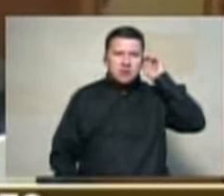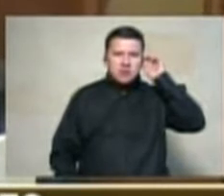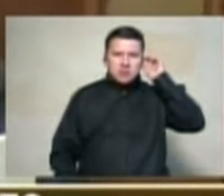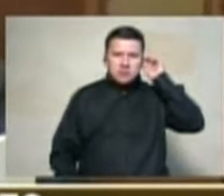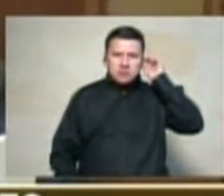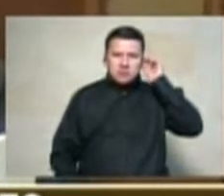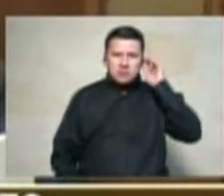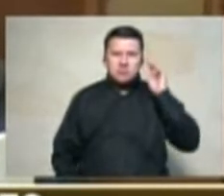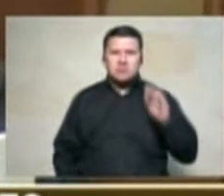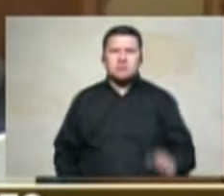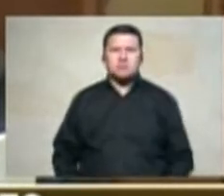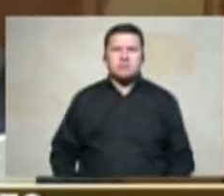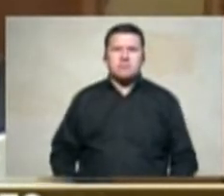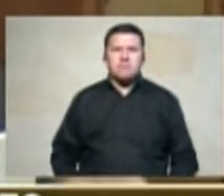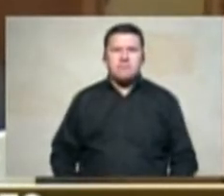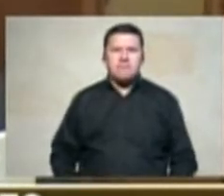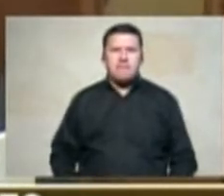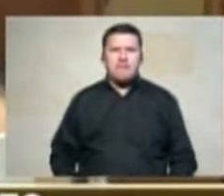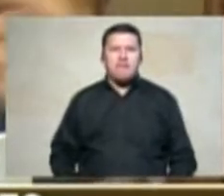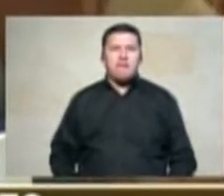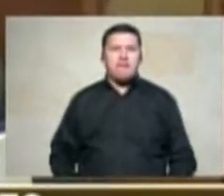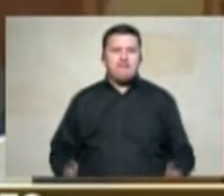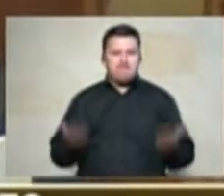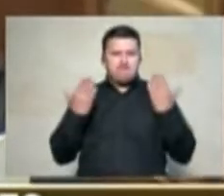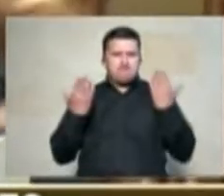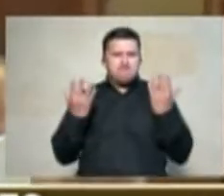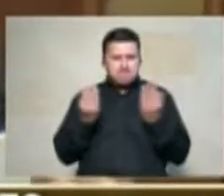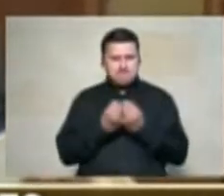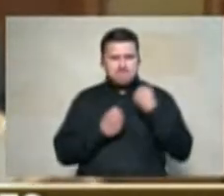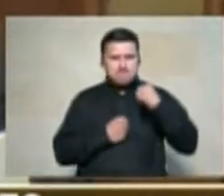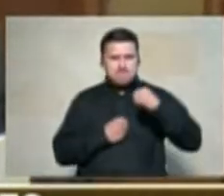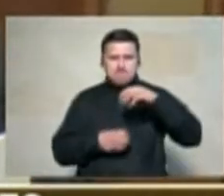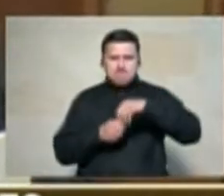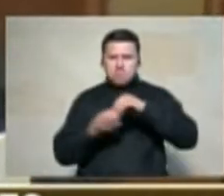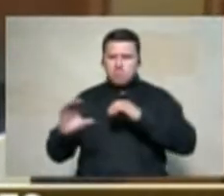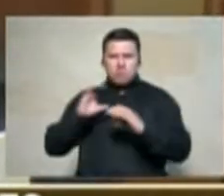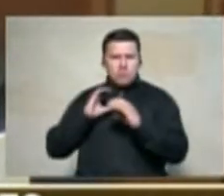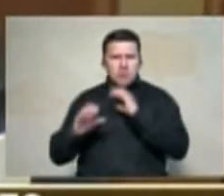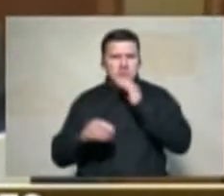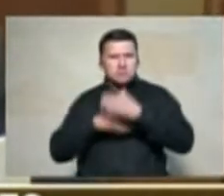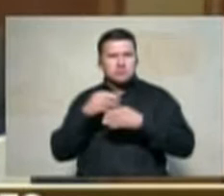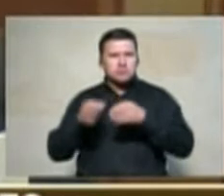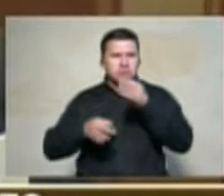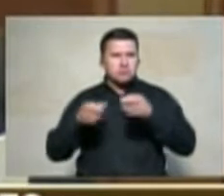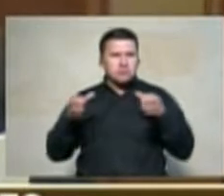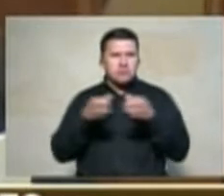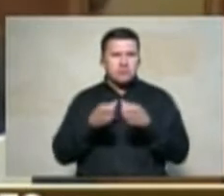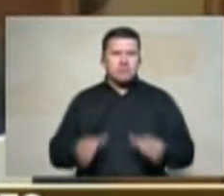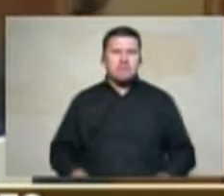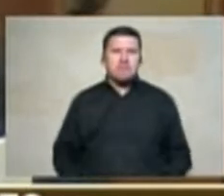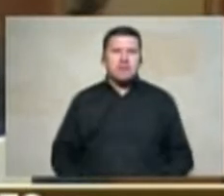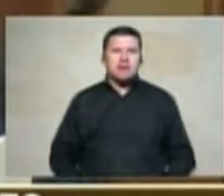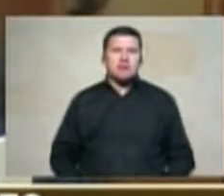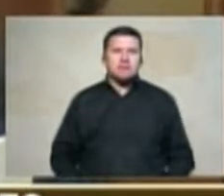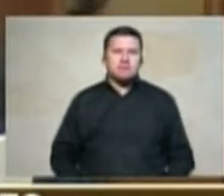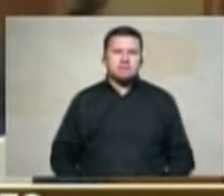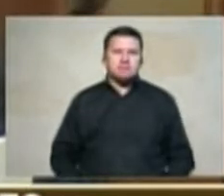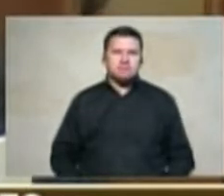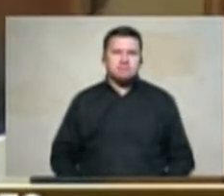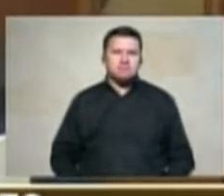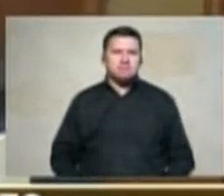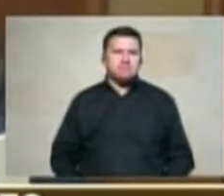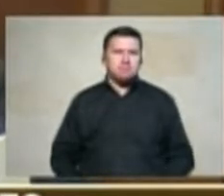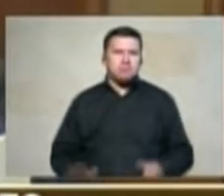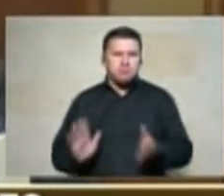los beneficios económicos que se obtenían por los procesos judiciales se reinvertían en la atención a las víctimas